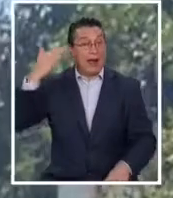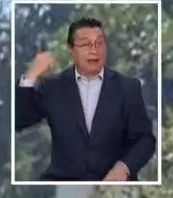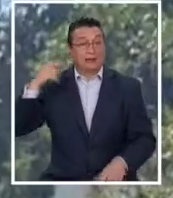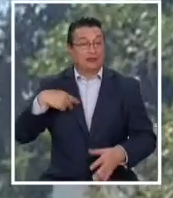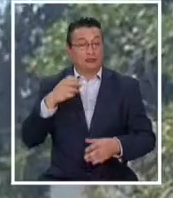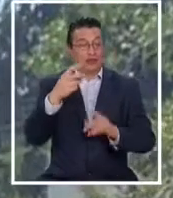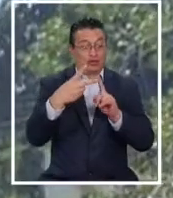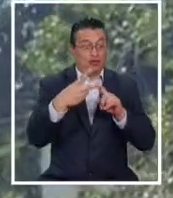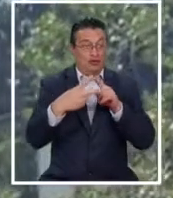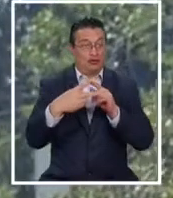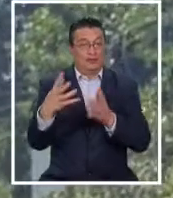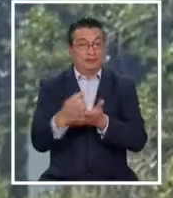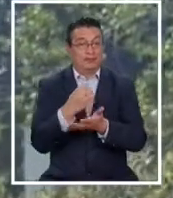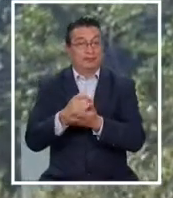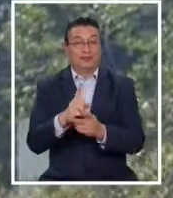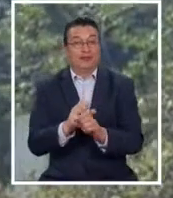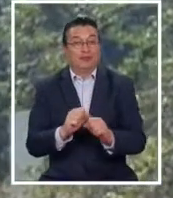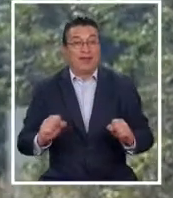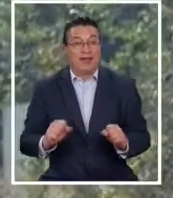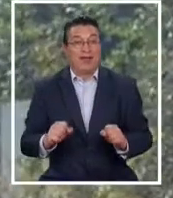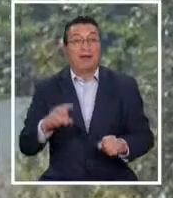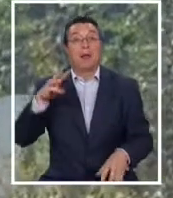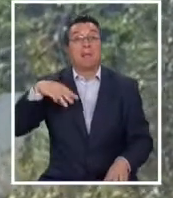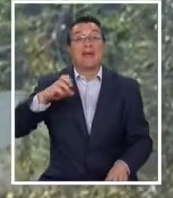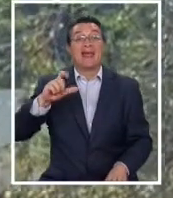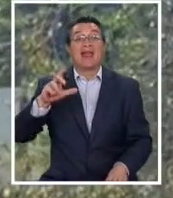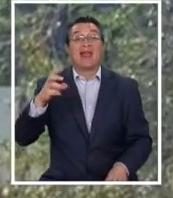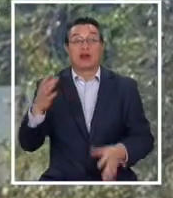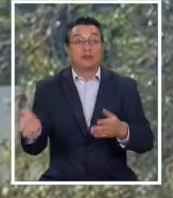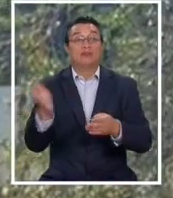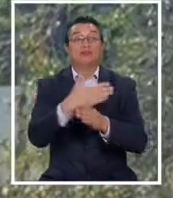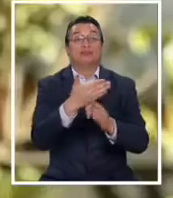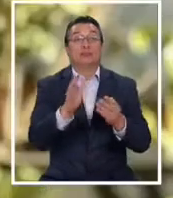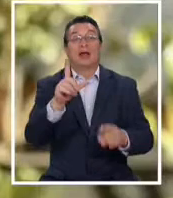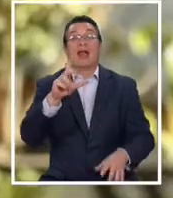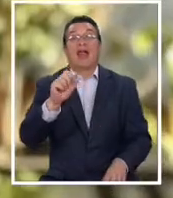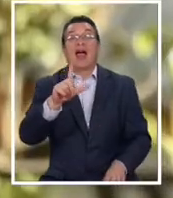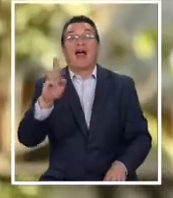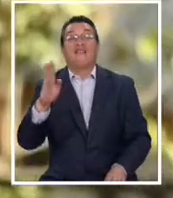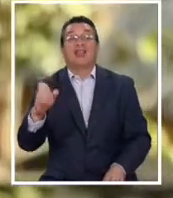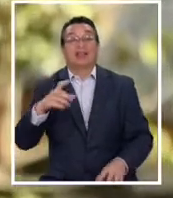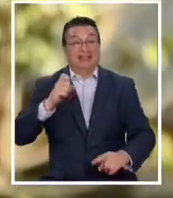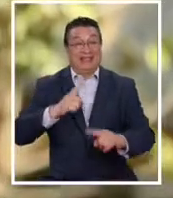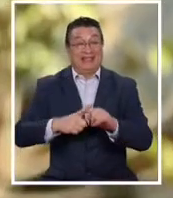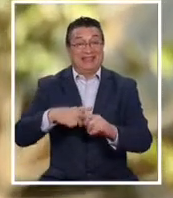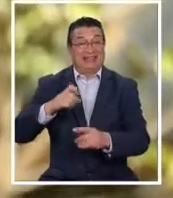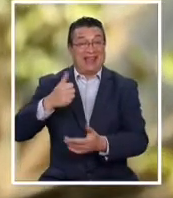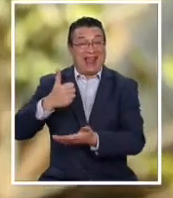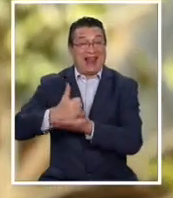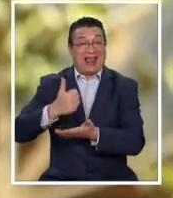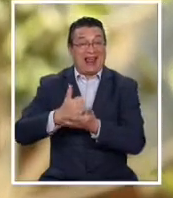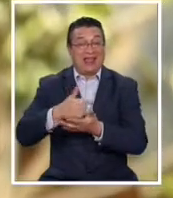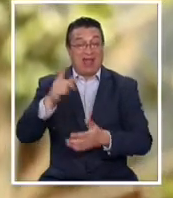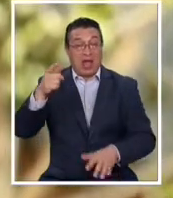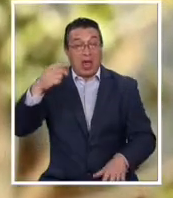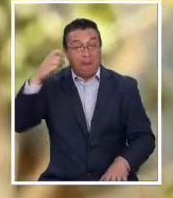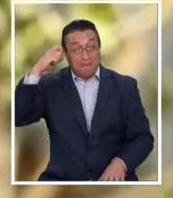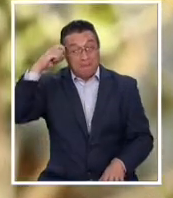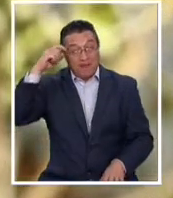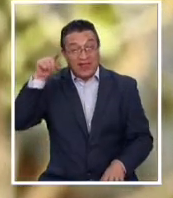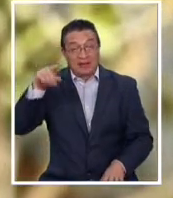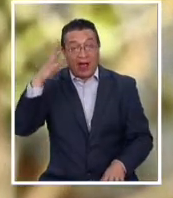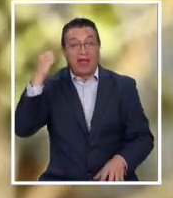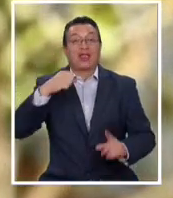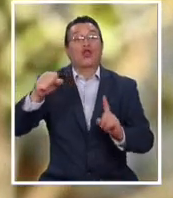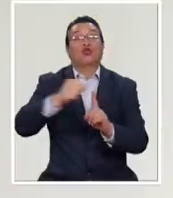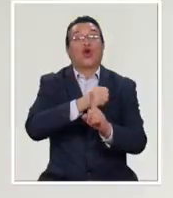los anteriores dos retiros. Melero será reemplazado por Cristian Lavé, hijo del exalcalde de Providencia, condenado por torturas